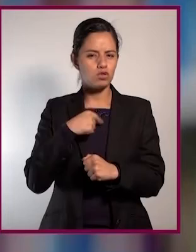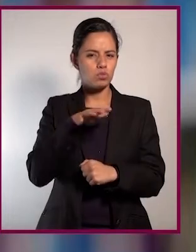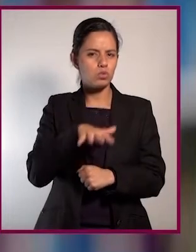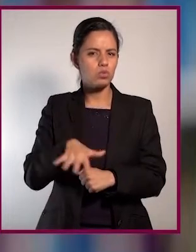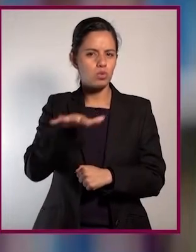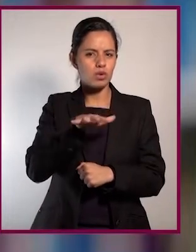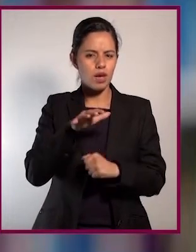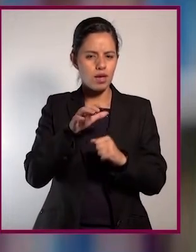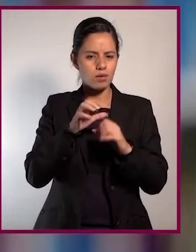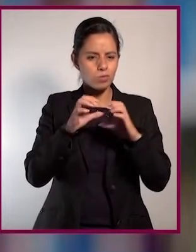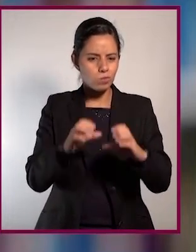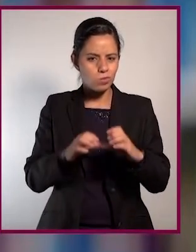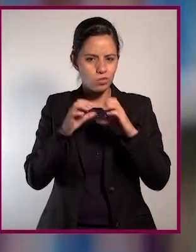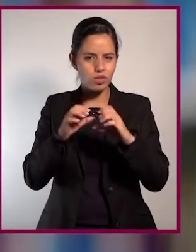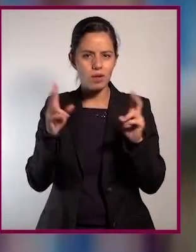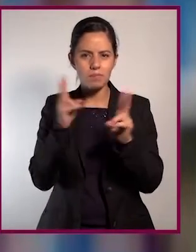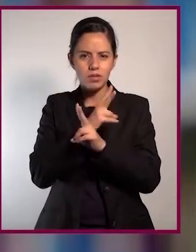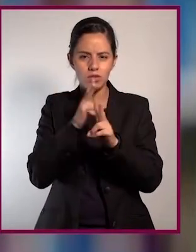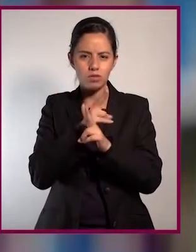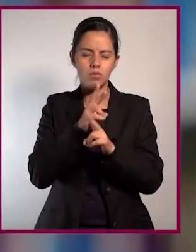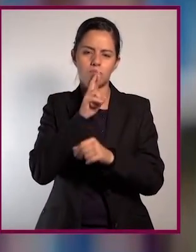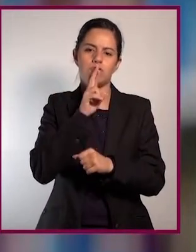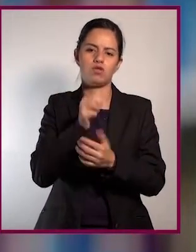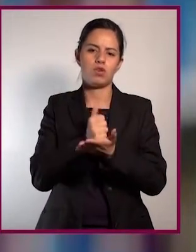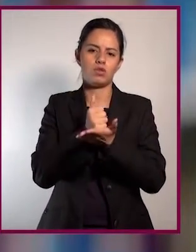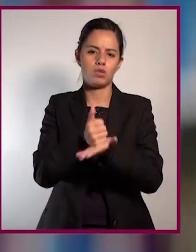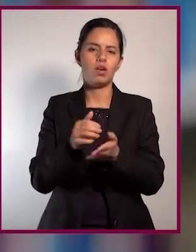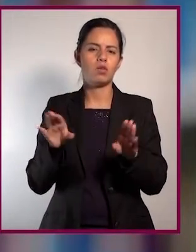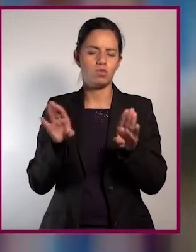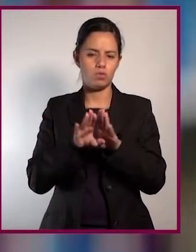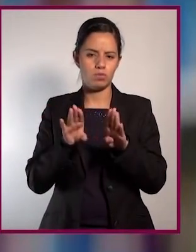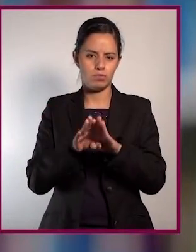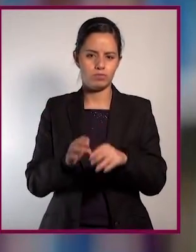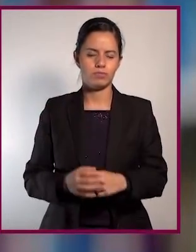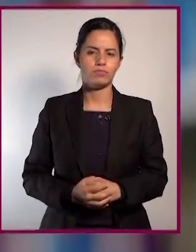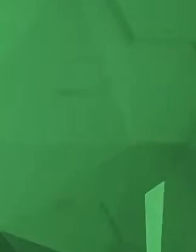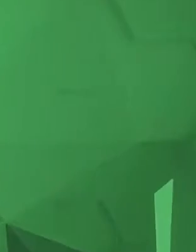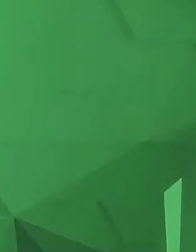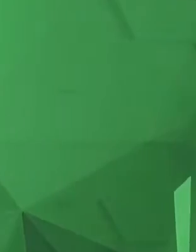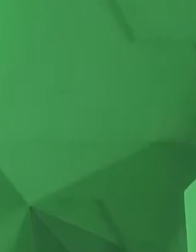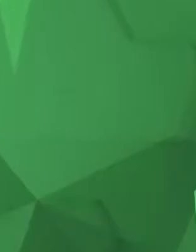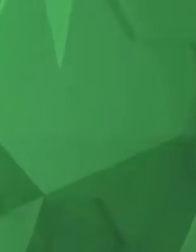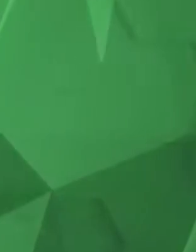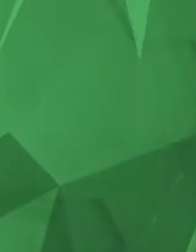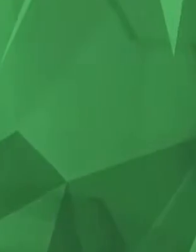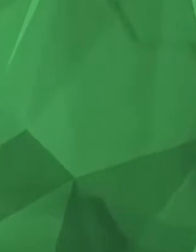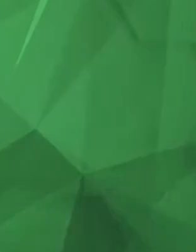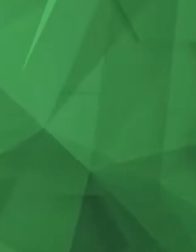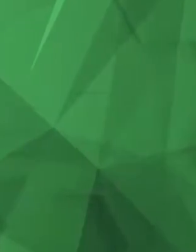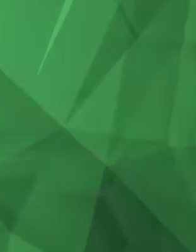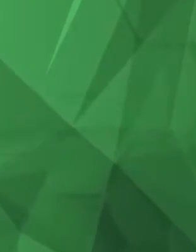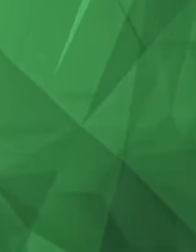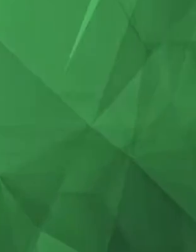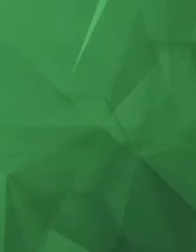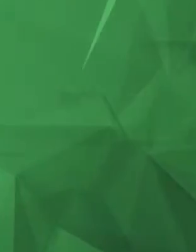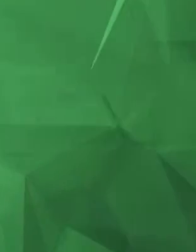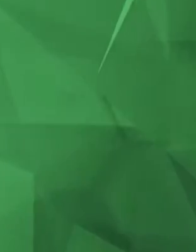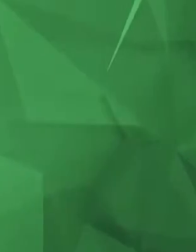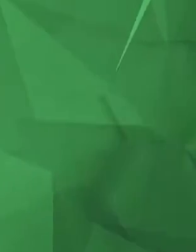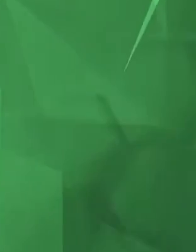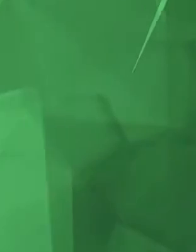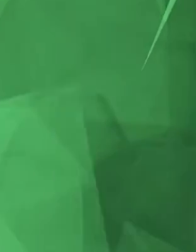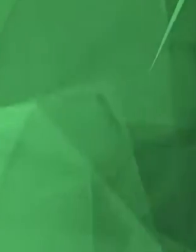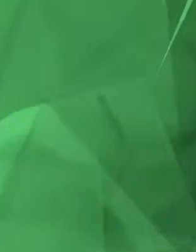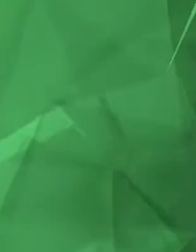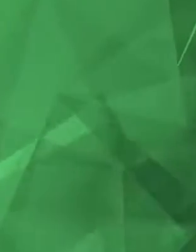podemos hacer en nuestras propias localidades para mejorar el aire que respiramos. Hi, my name is Michael Pinsky, I'm an artist